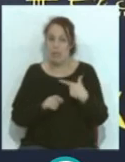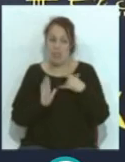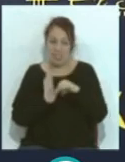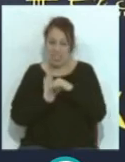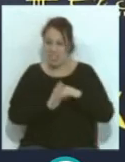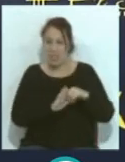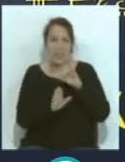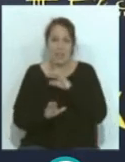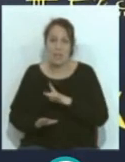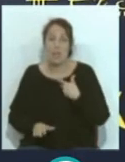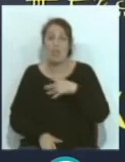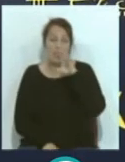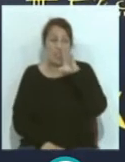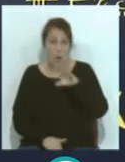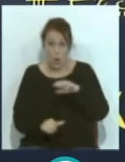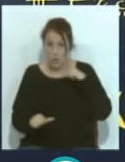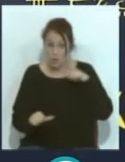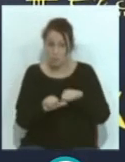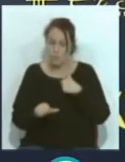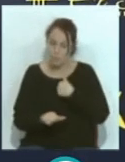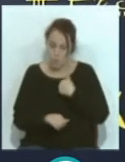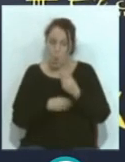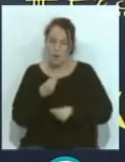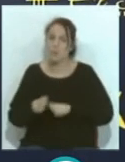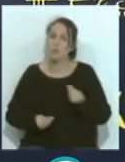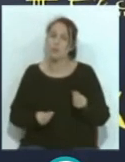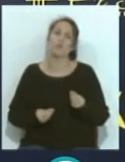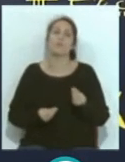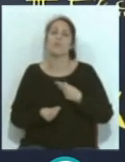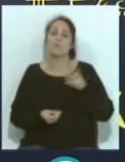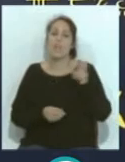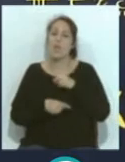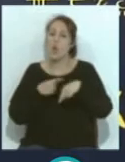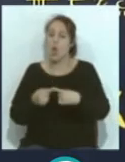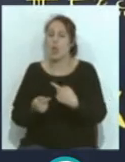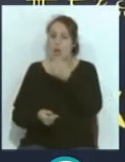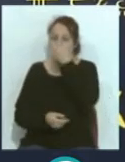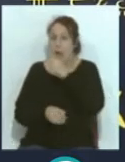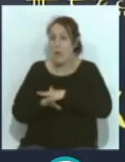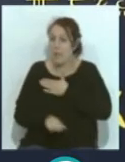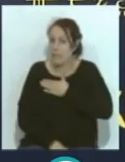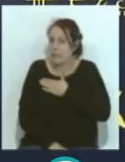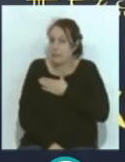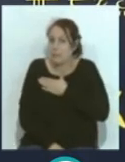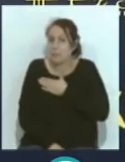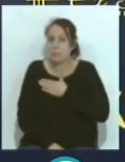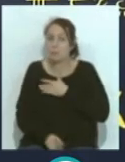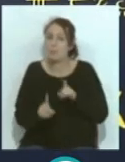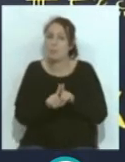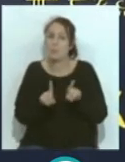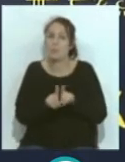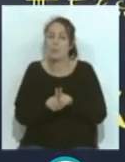Y durante cinco años he hecho posible que venir todos los días al Rosal para mí sea